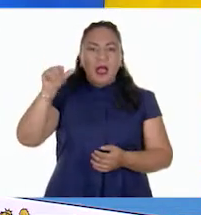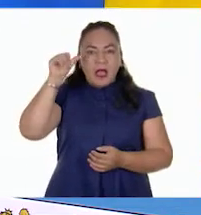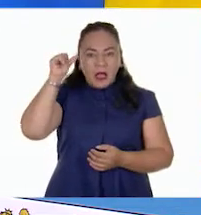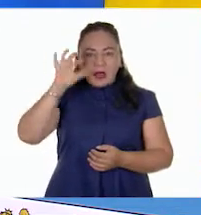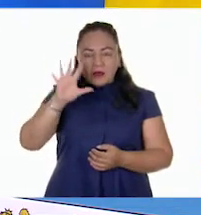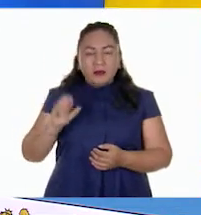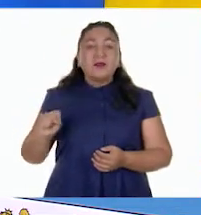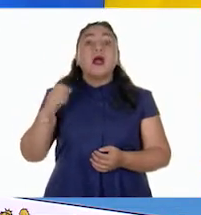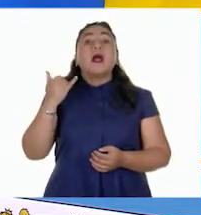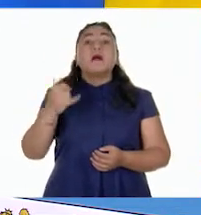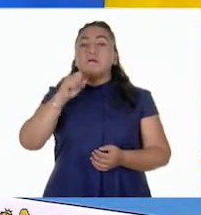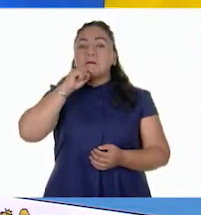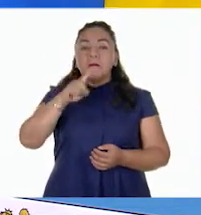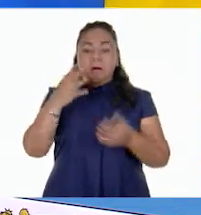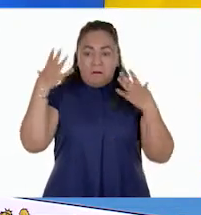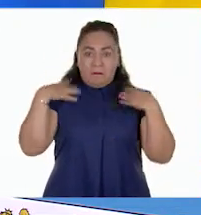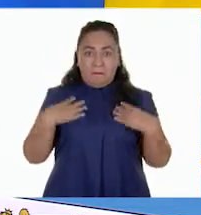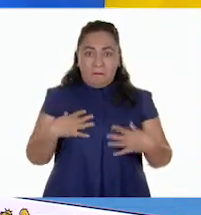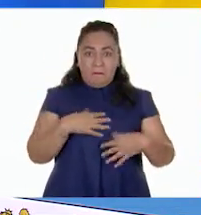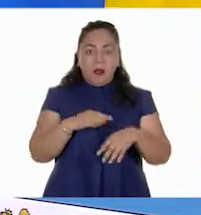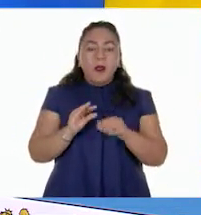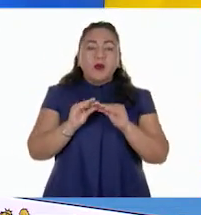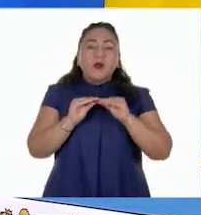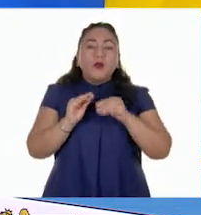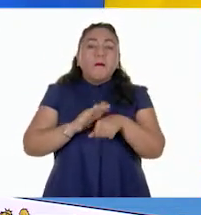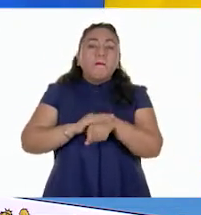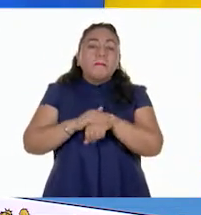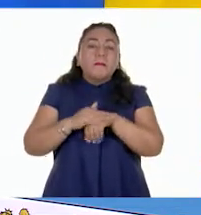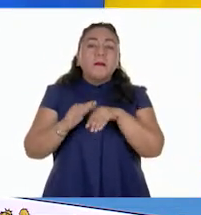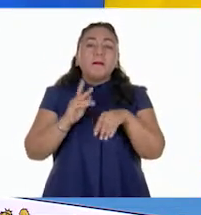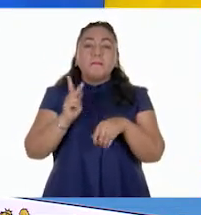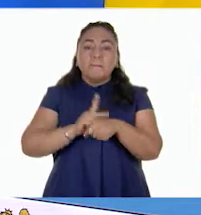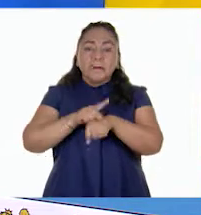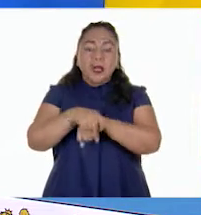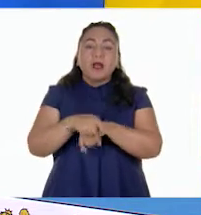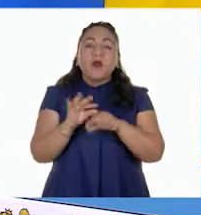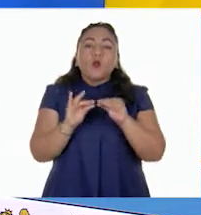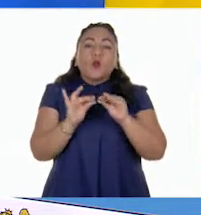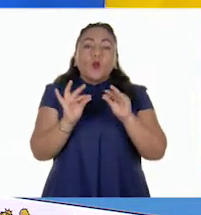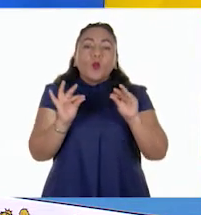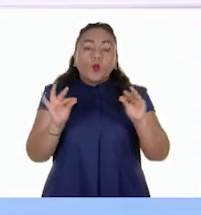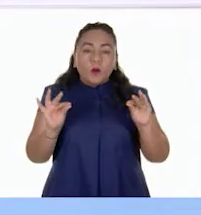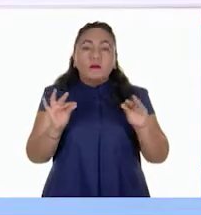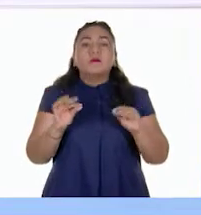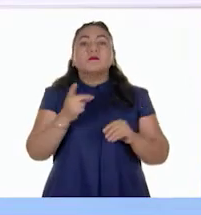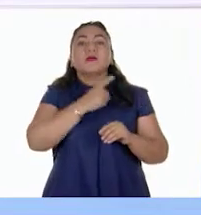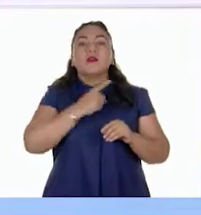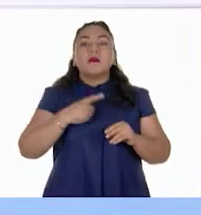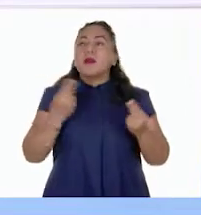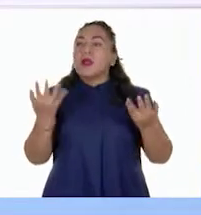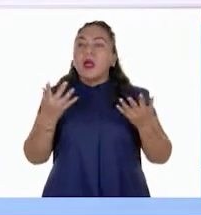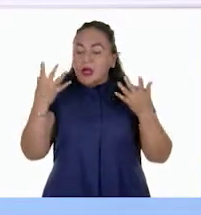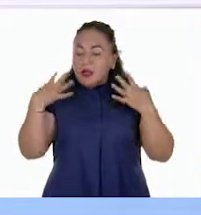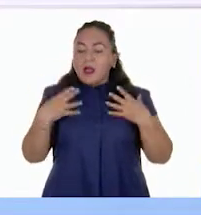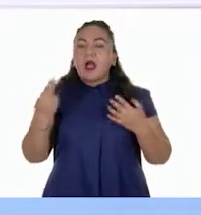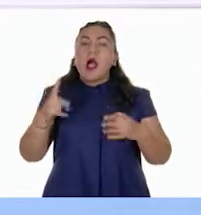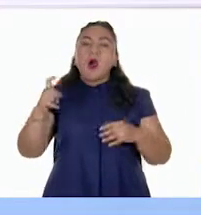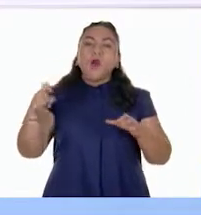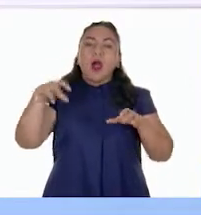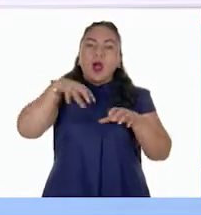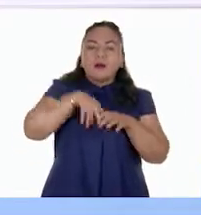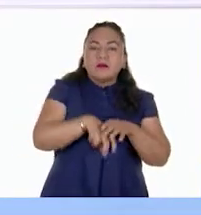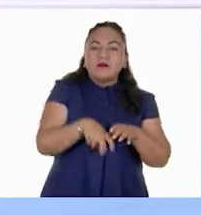Tienen la piel delgada, por lo que para regular su temperatura necesitan estar en el agua. Tienen